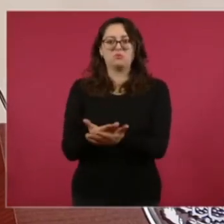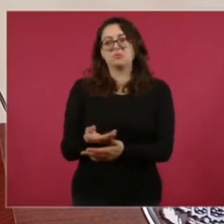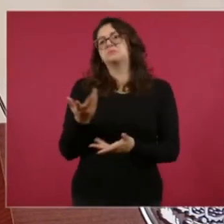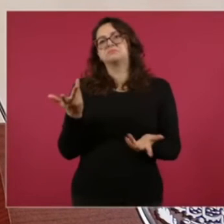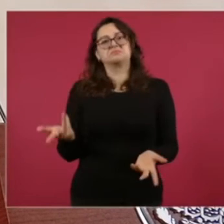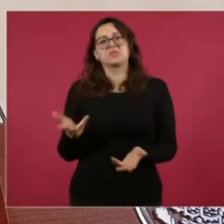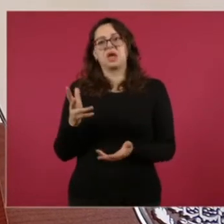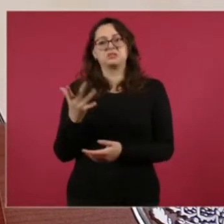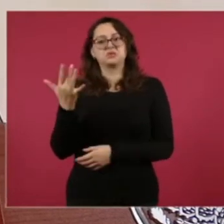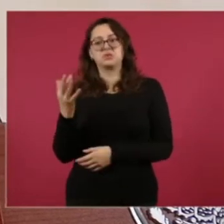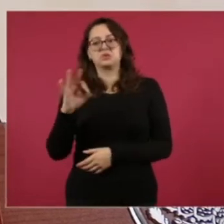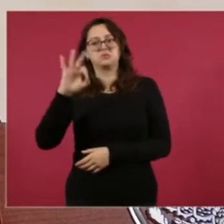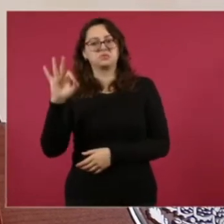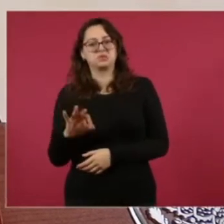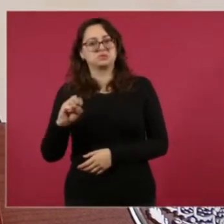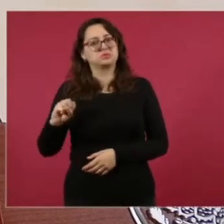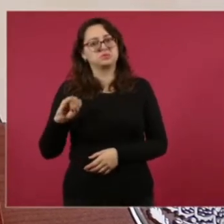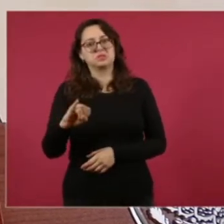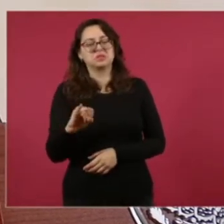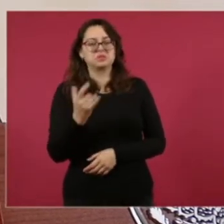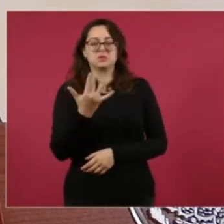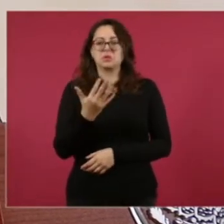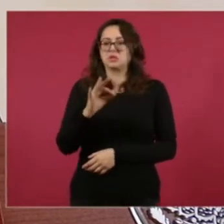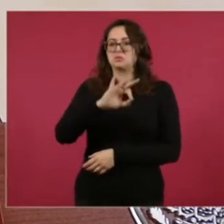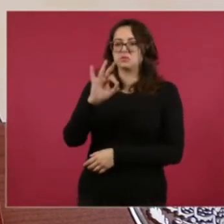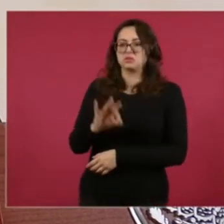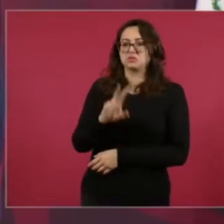200 en contra. No,